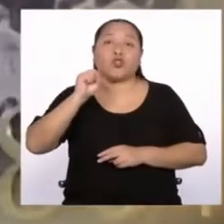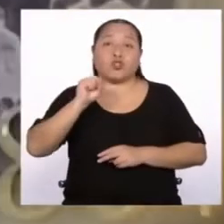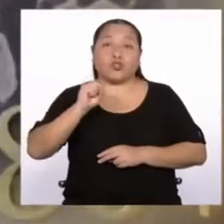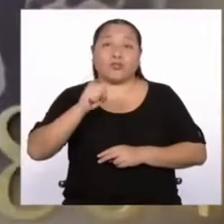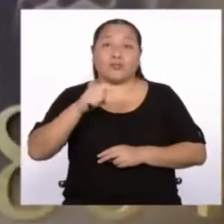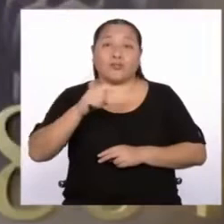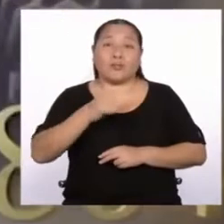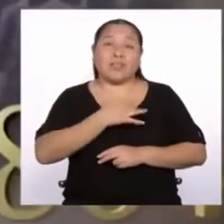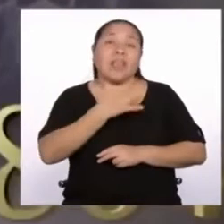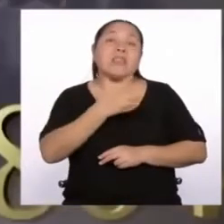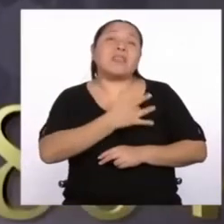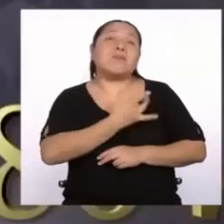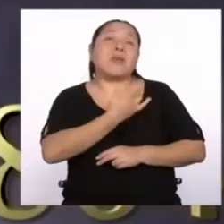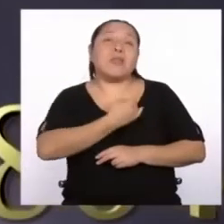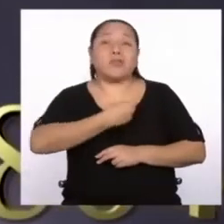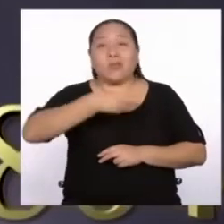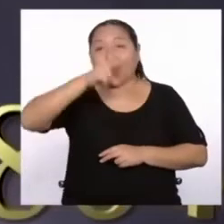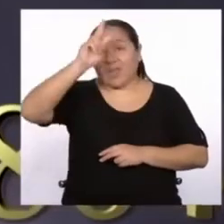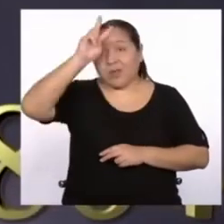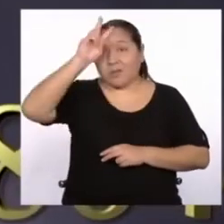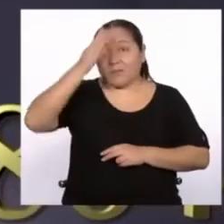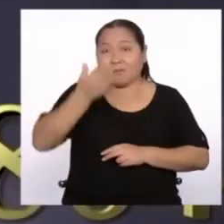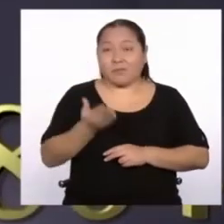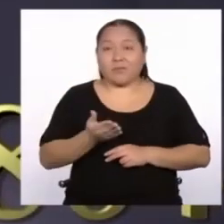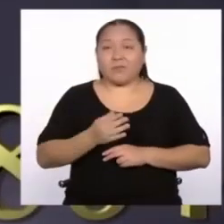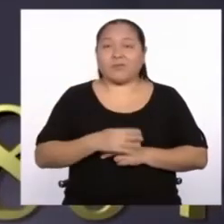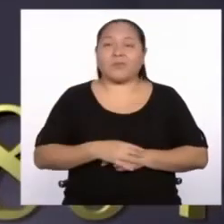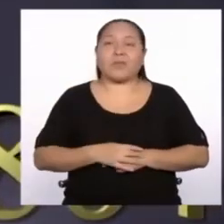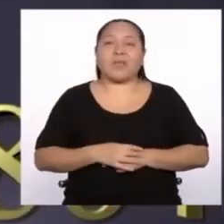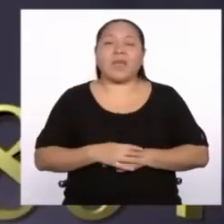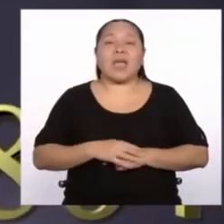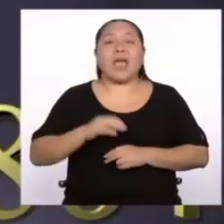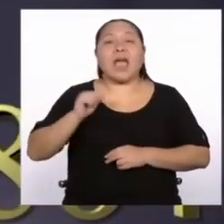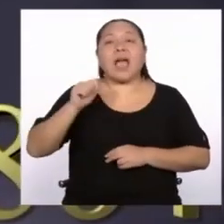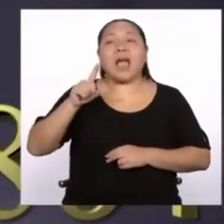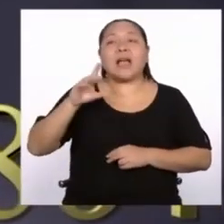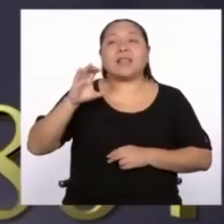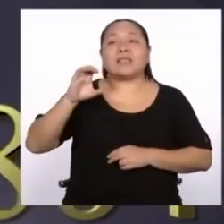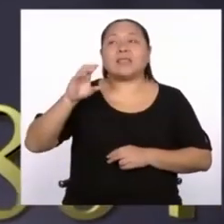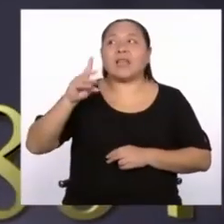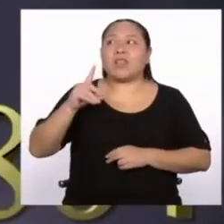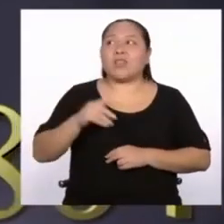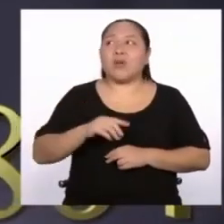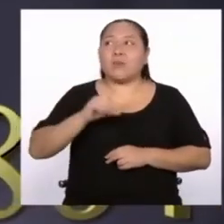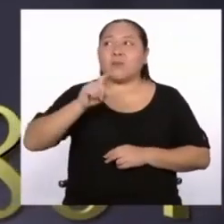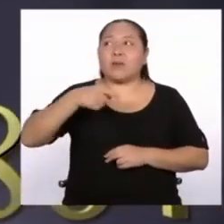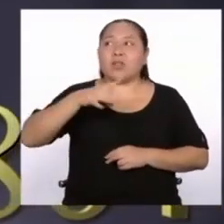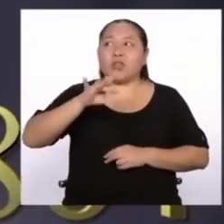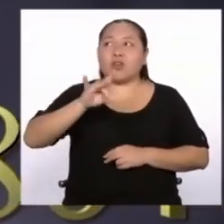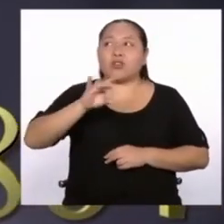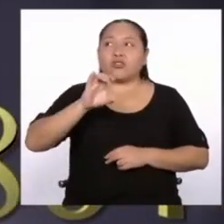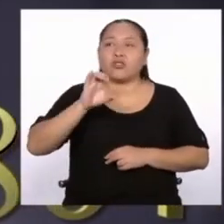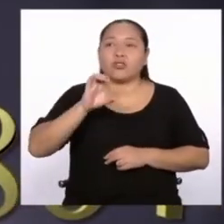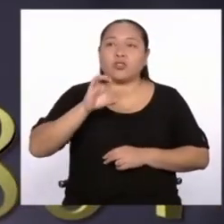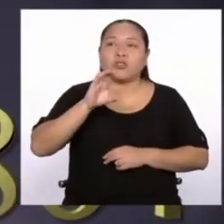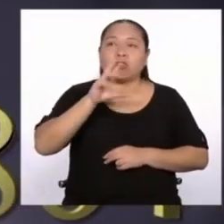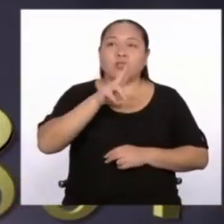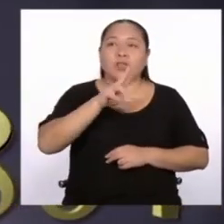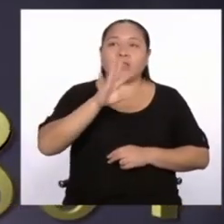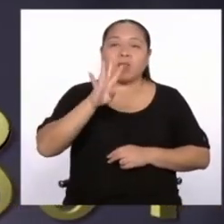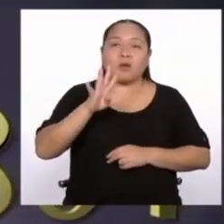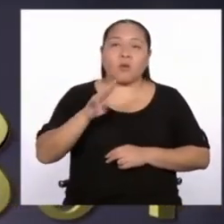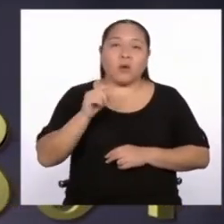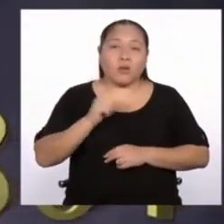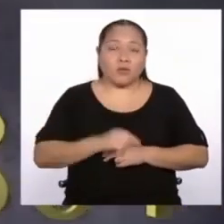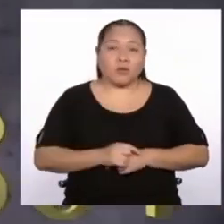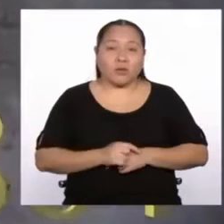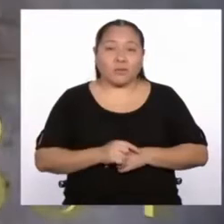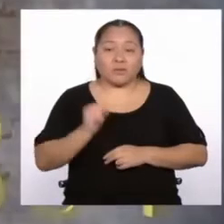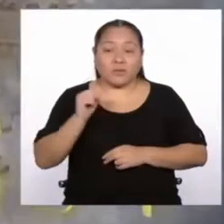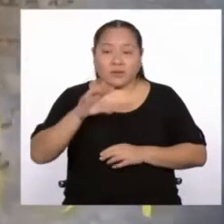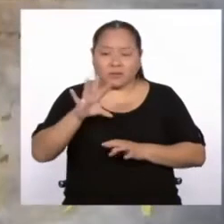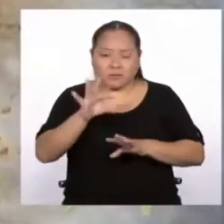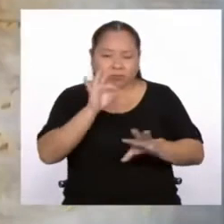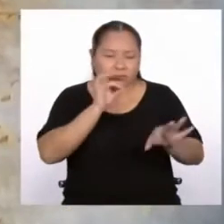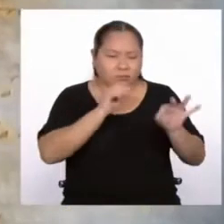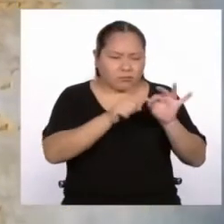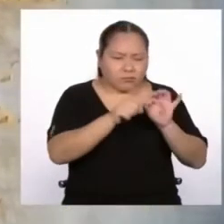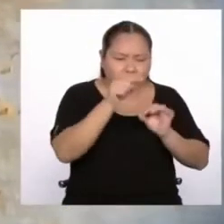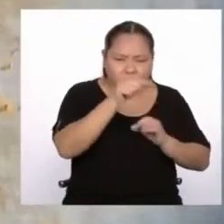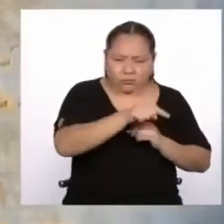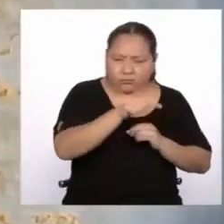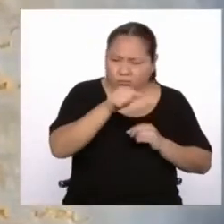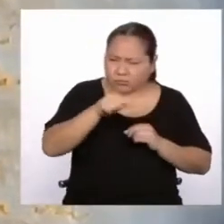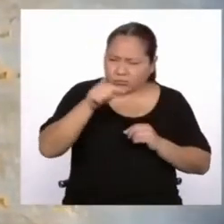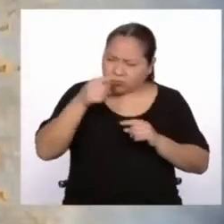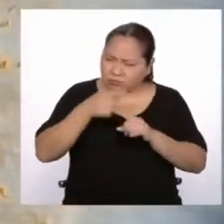En 1864, el maestro Alcedo retornó al Perú, y encontró toda esa serie de versiones